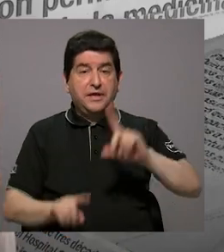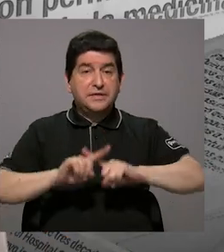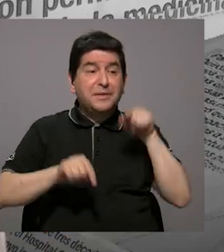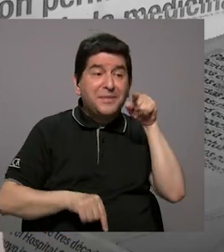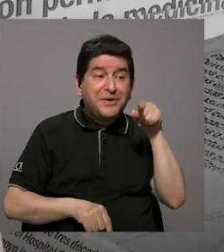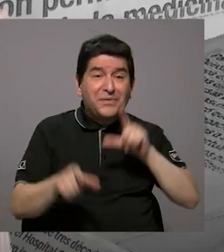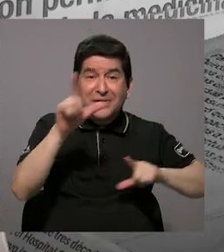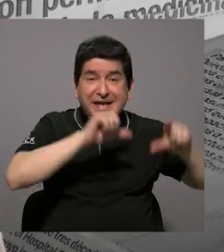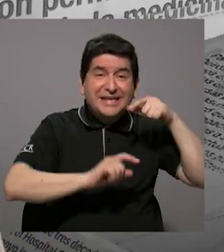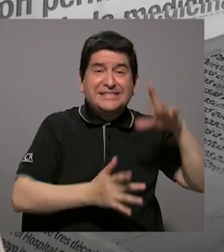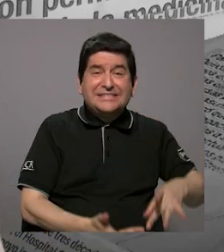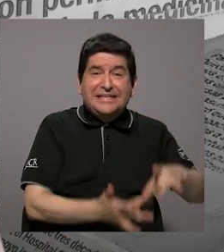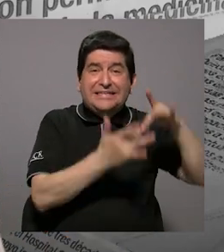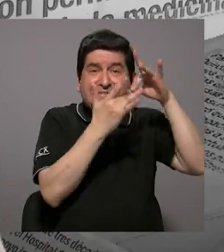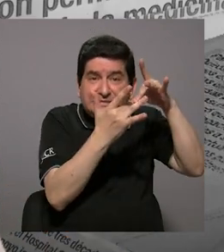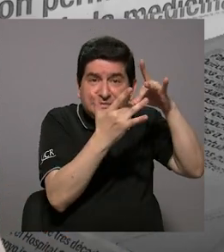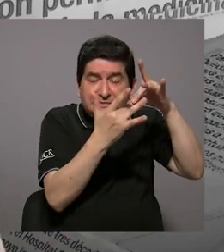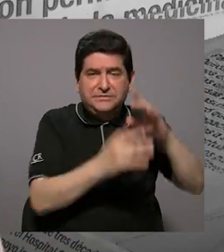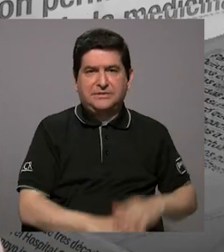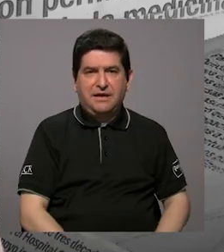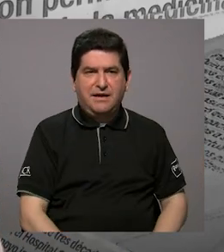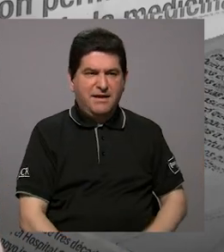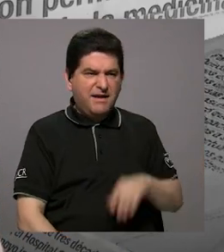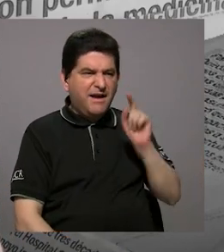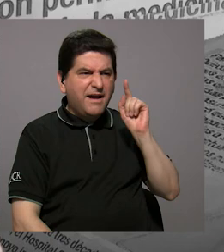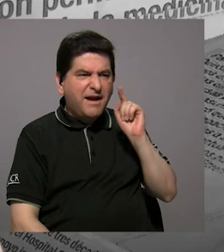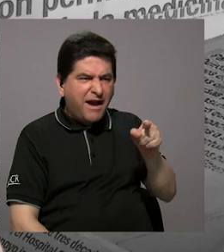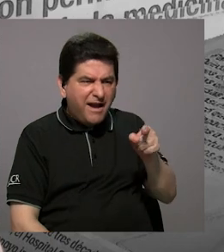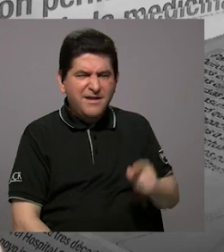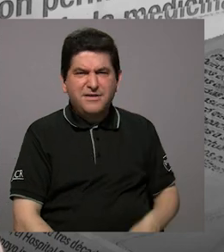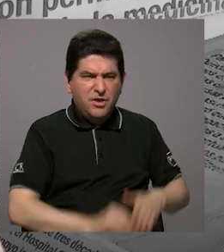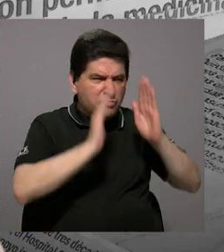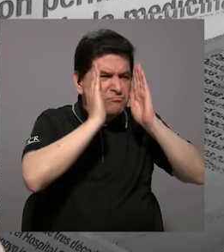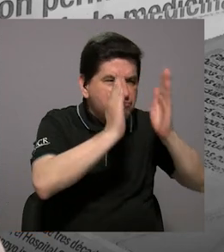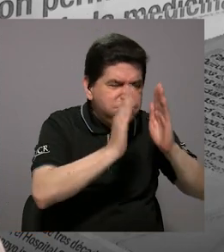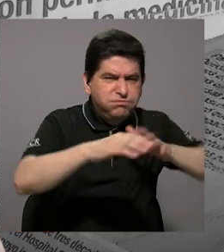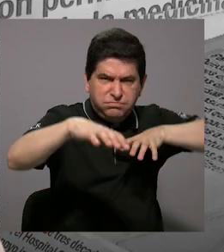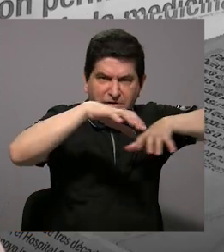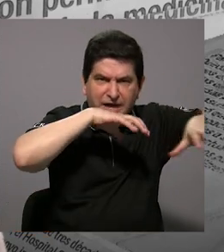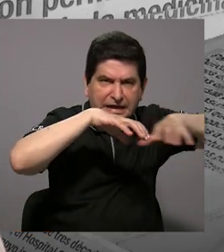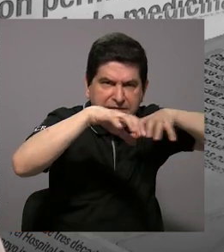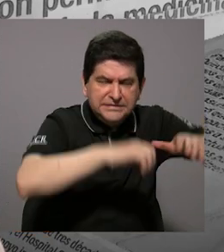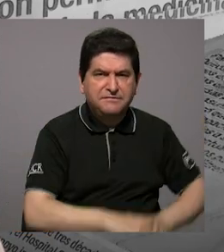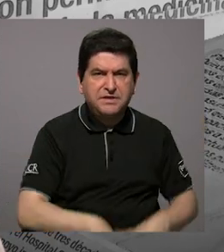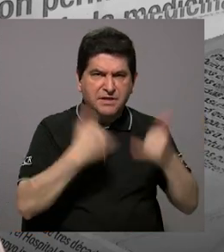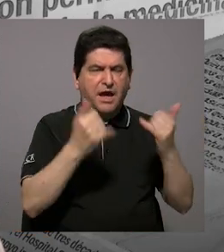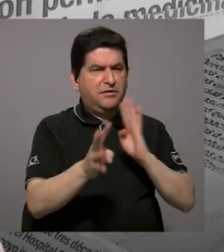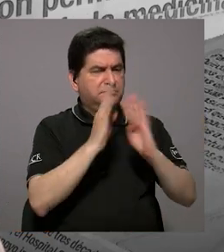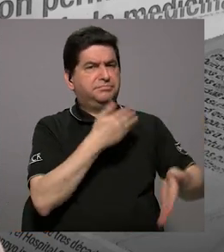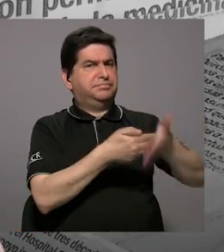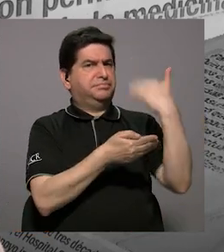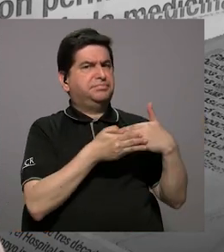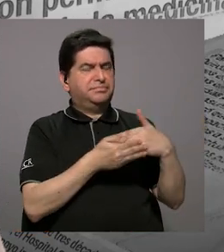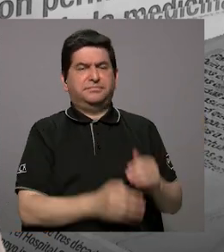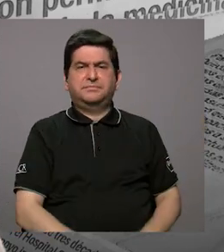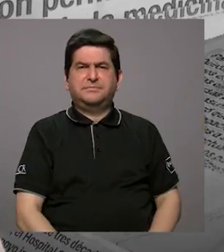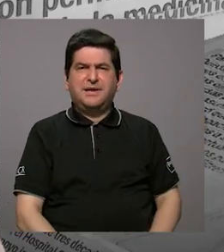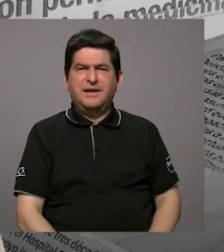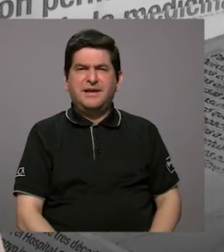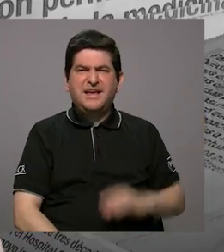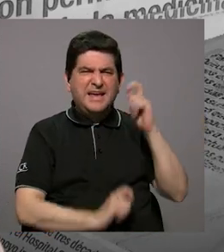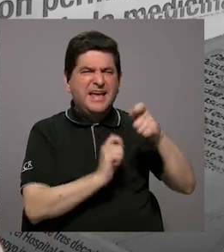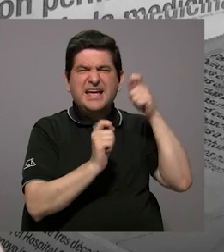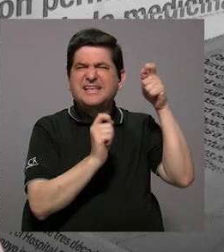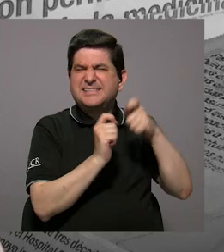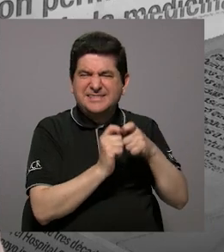unidades, pero ese en específico fue el que se dedicó a esa actividad de la cual hemos venido hablando. ¿Qué